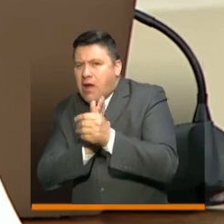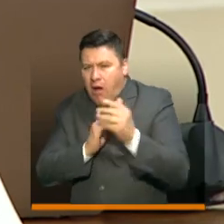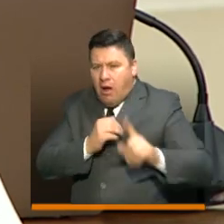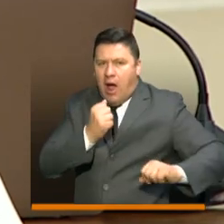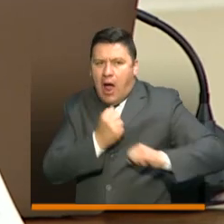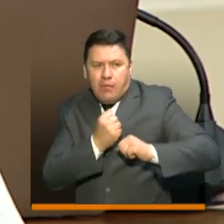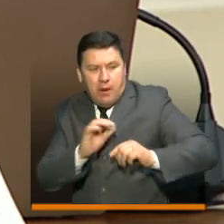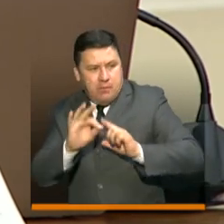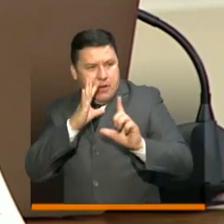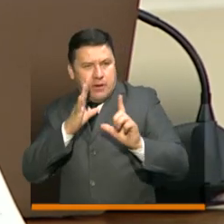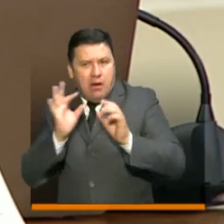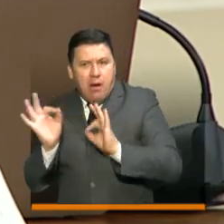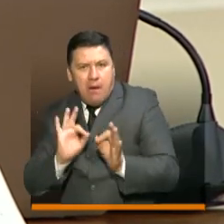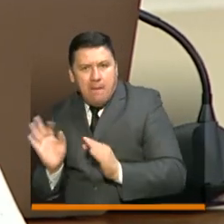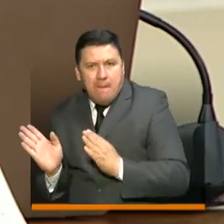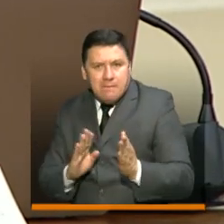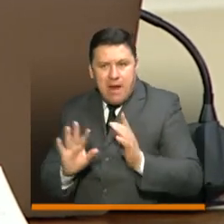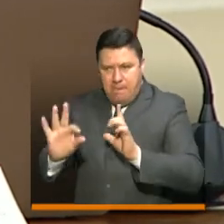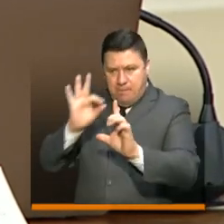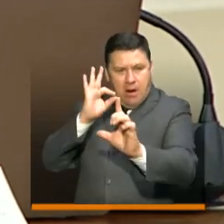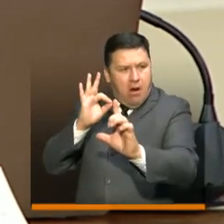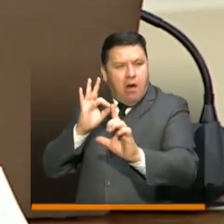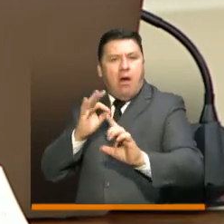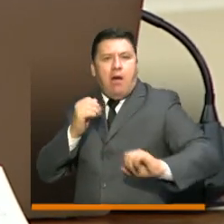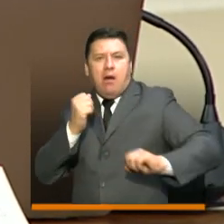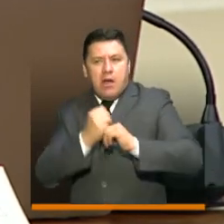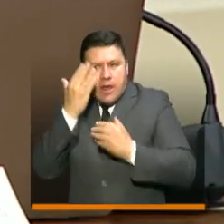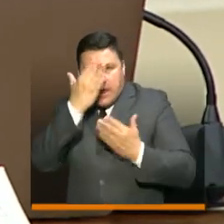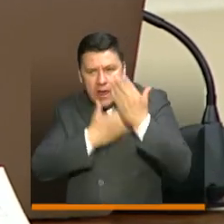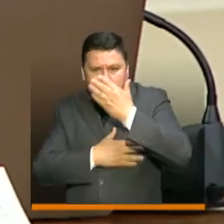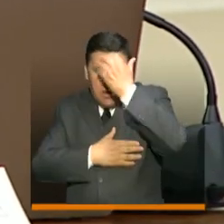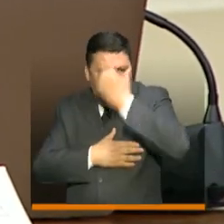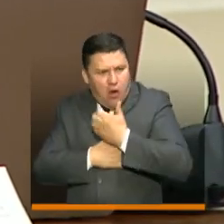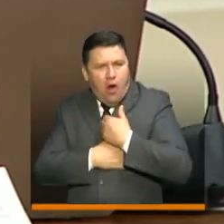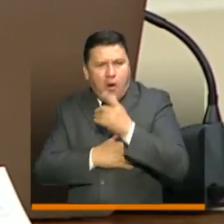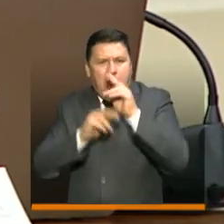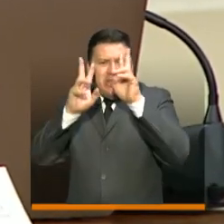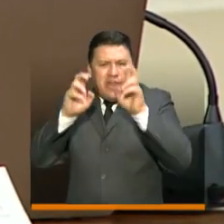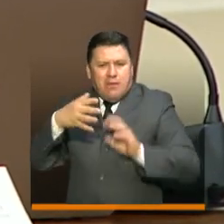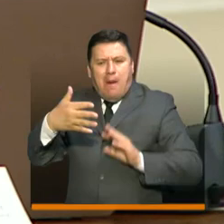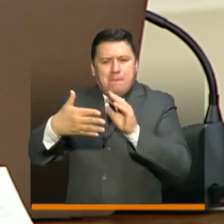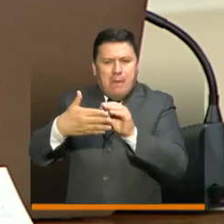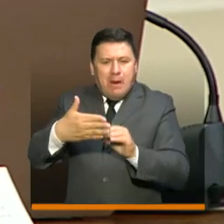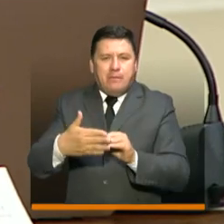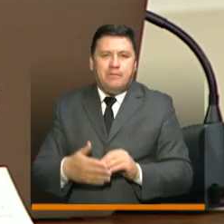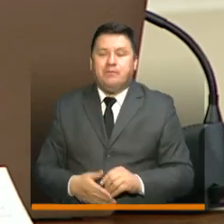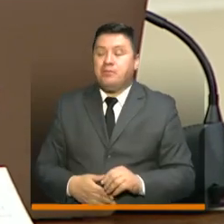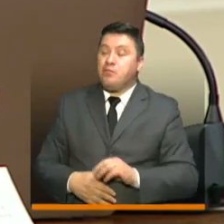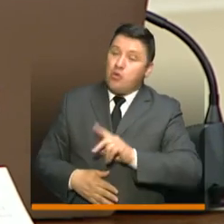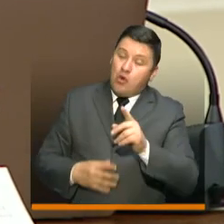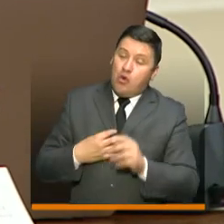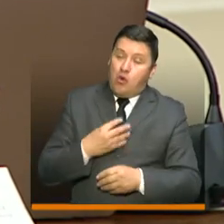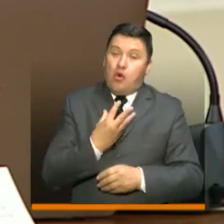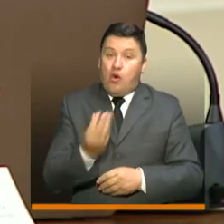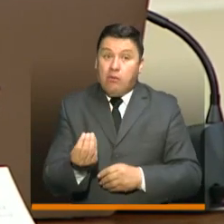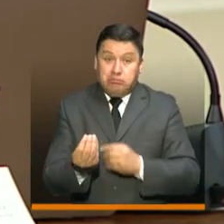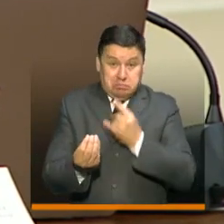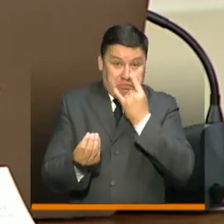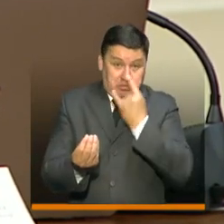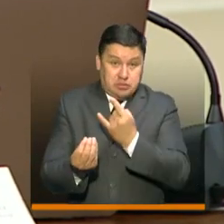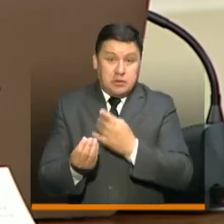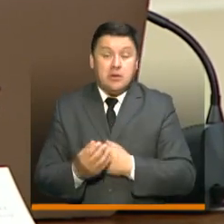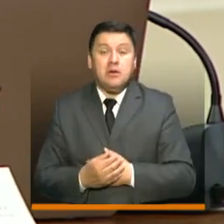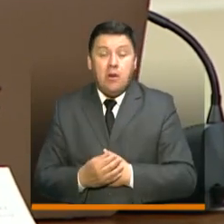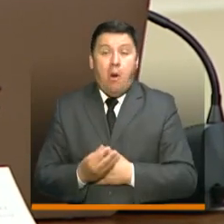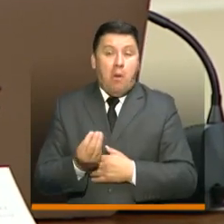cómo pueden avanzar en planeación de lo digital, en evaluación y en producción de contenidos. Y le menciono otro de los grupos que también es interesante.